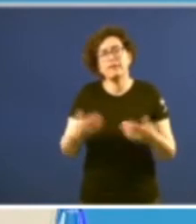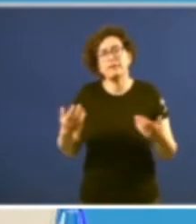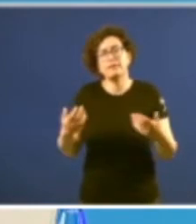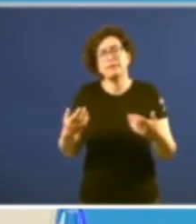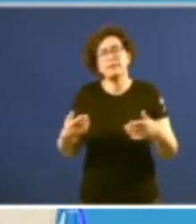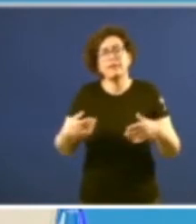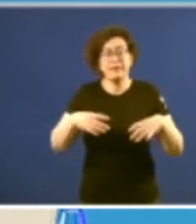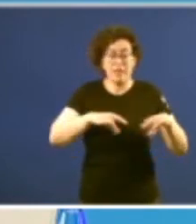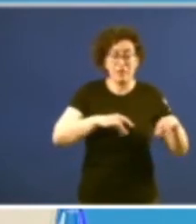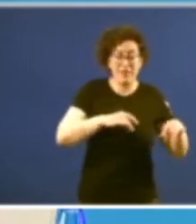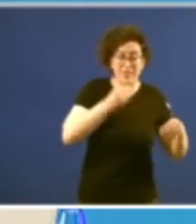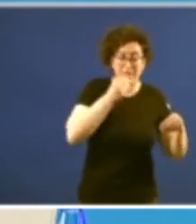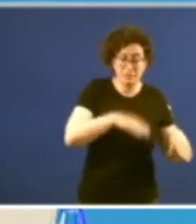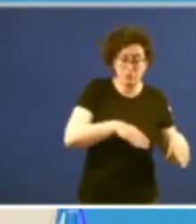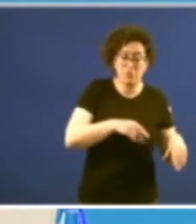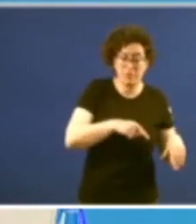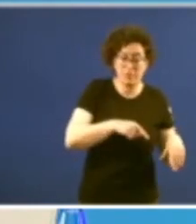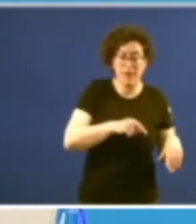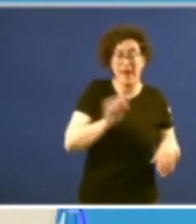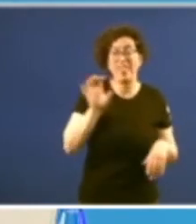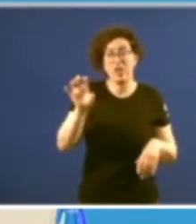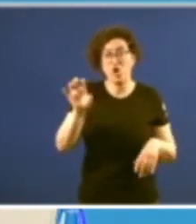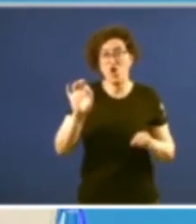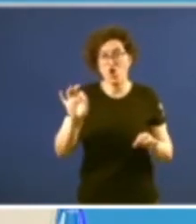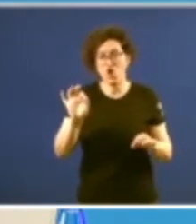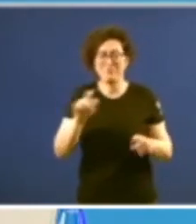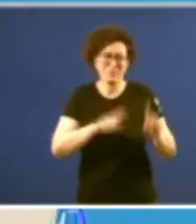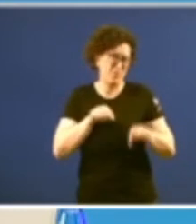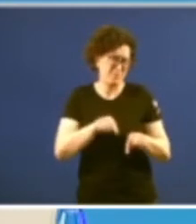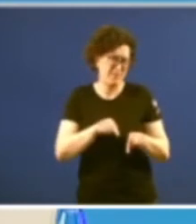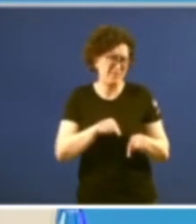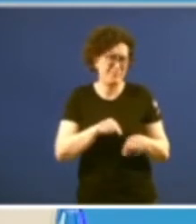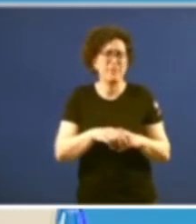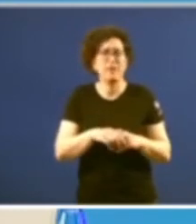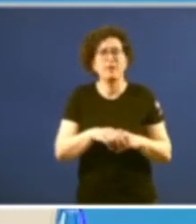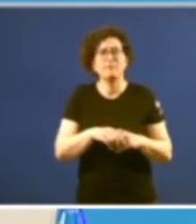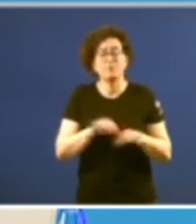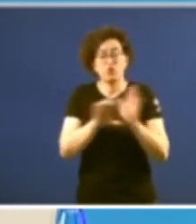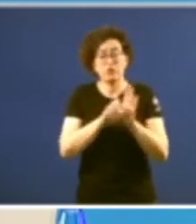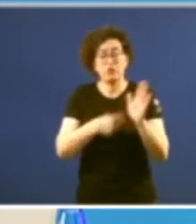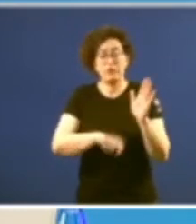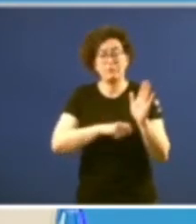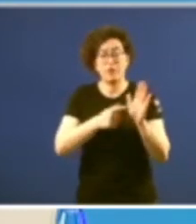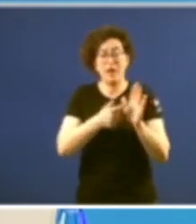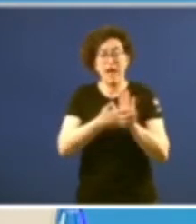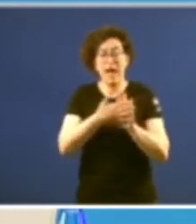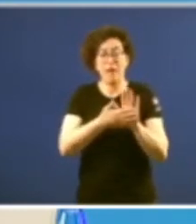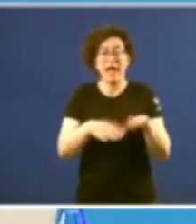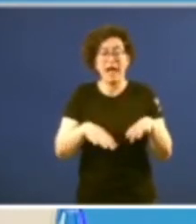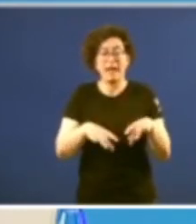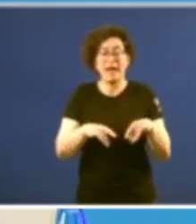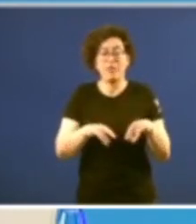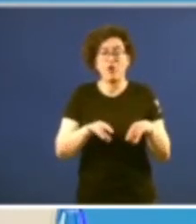nacionalidad histórica nación fue uno de los grandes escollos la constitución española habla de nacionalidades